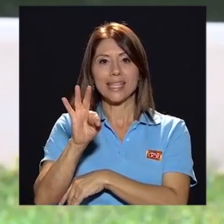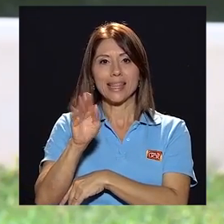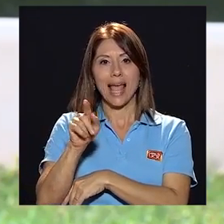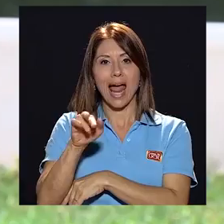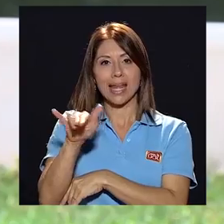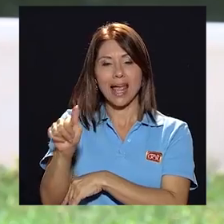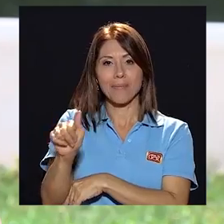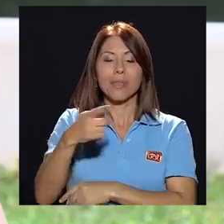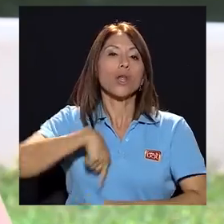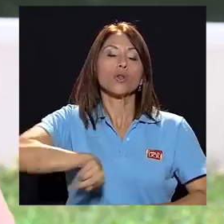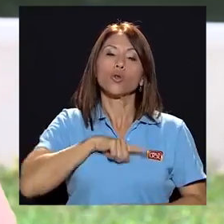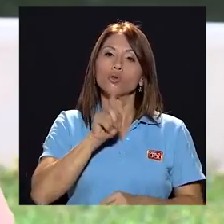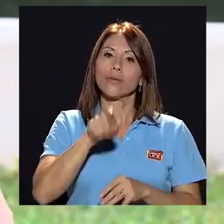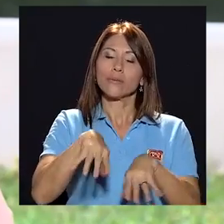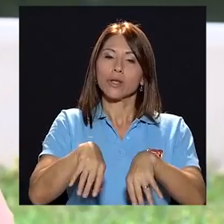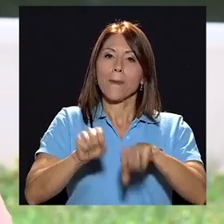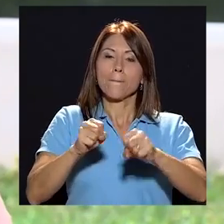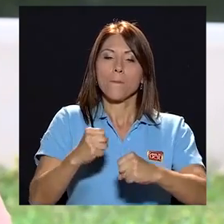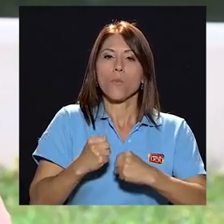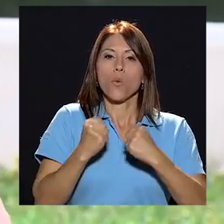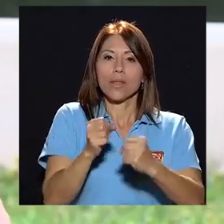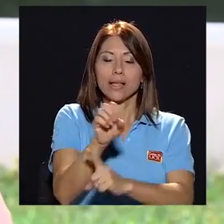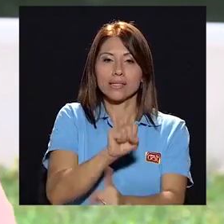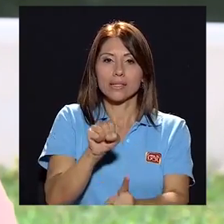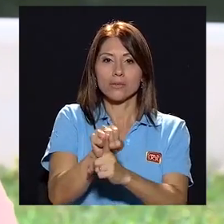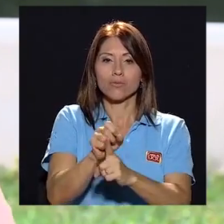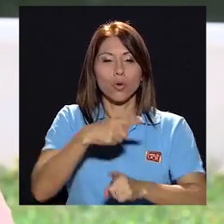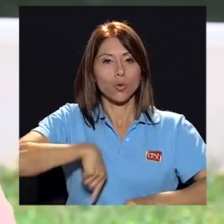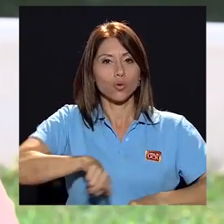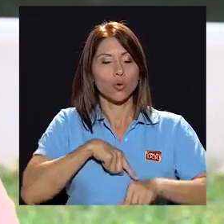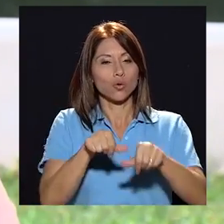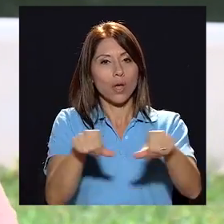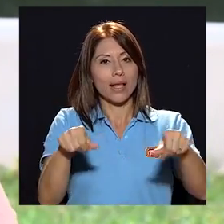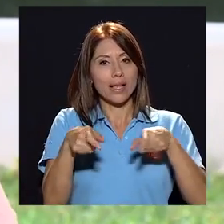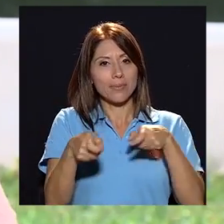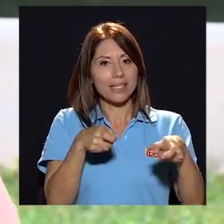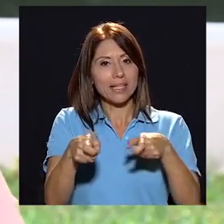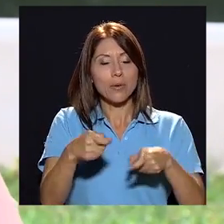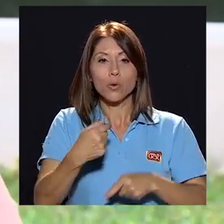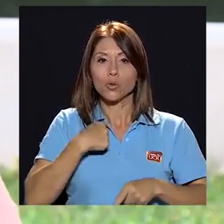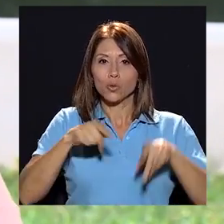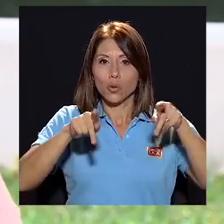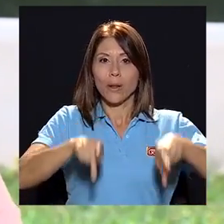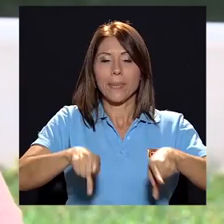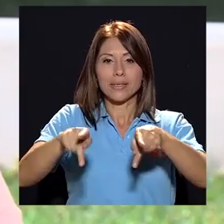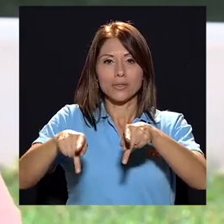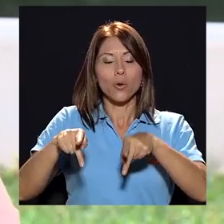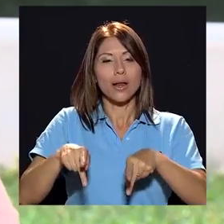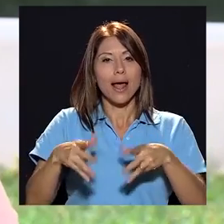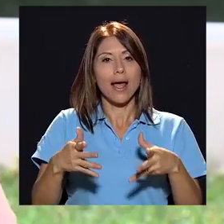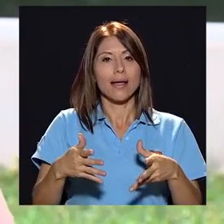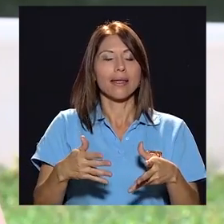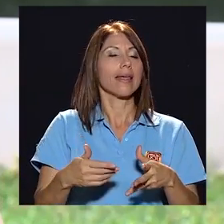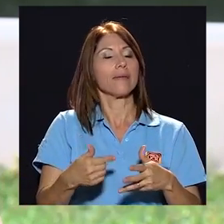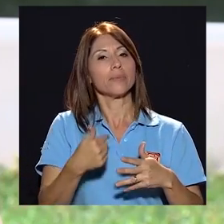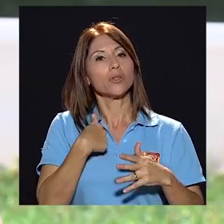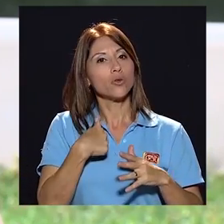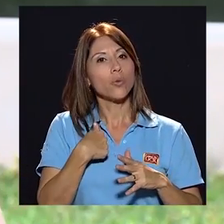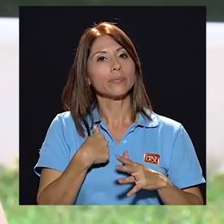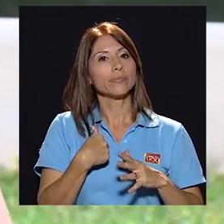tenemos que hacer es empoderarnos en esta situación. Es decir, somos sector administrativo, soy una persona que, soy un